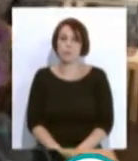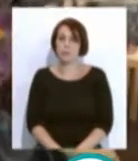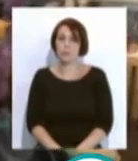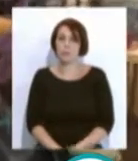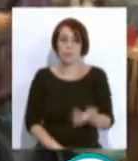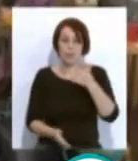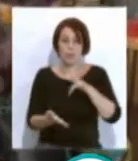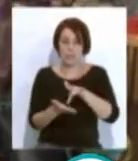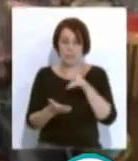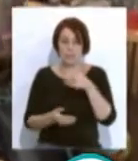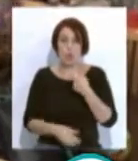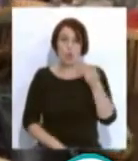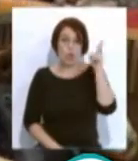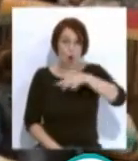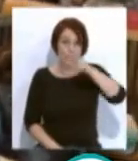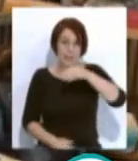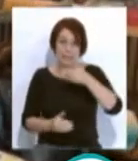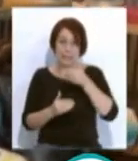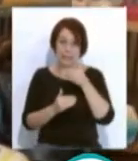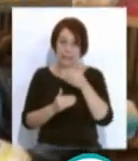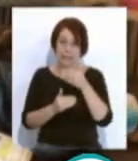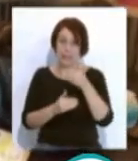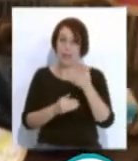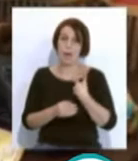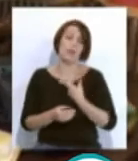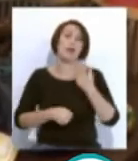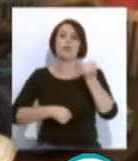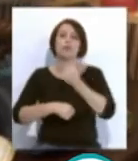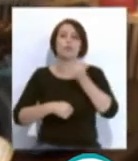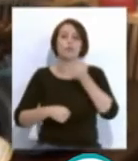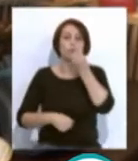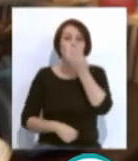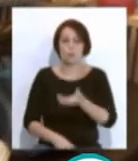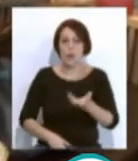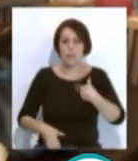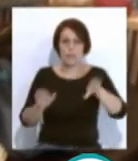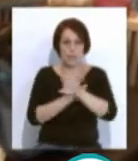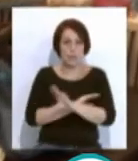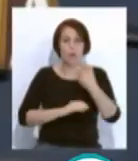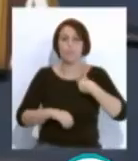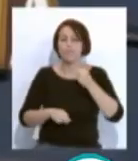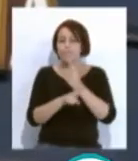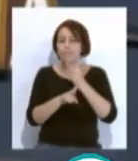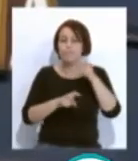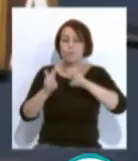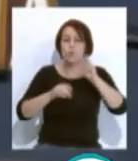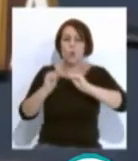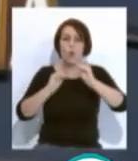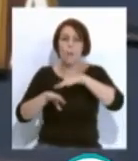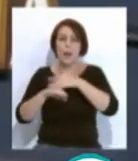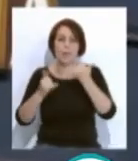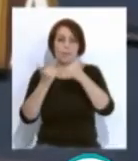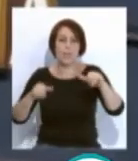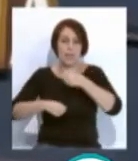Cuando queda poco más de dos meses para la Nochebuena, los hosteleros buscan soluciones para afrontar la situación de cara a las fiestas